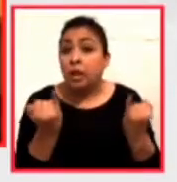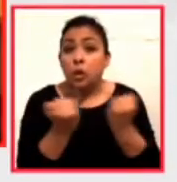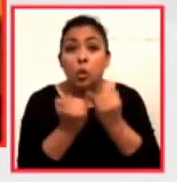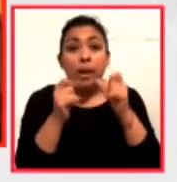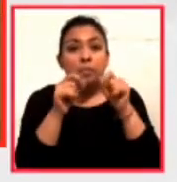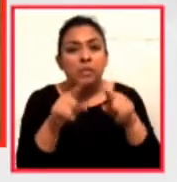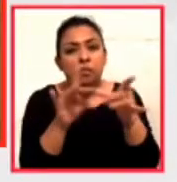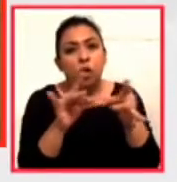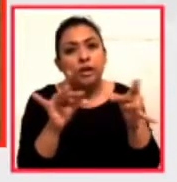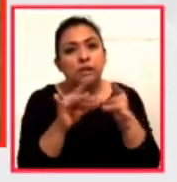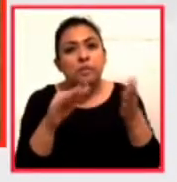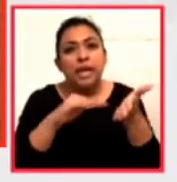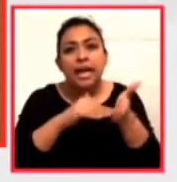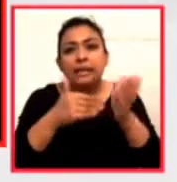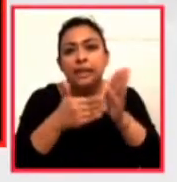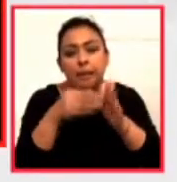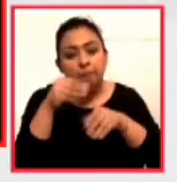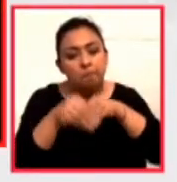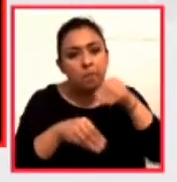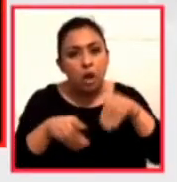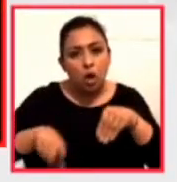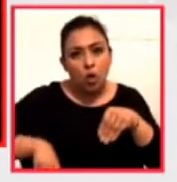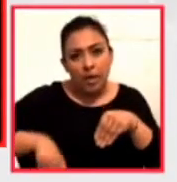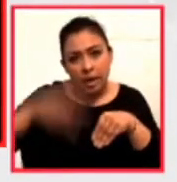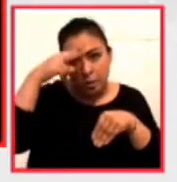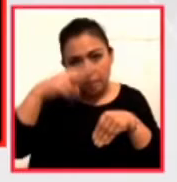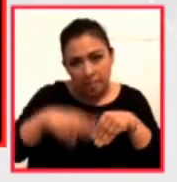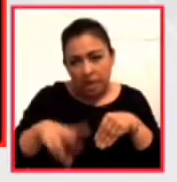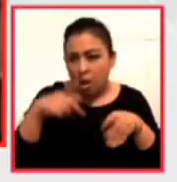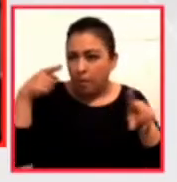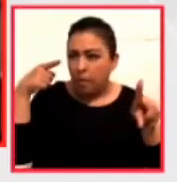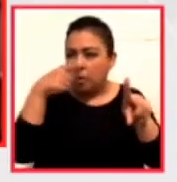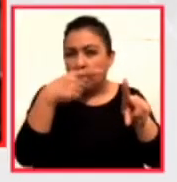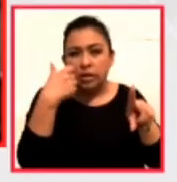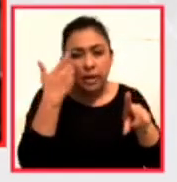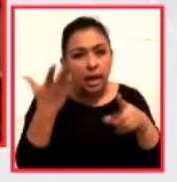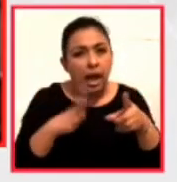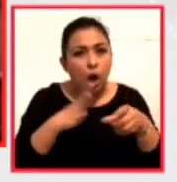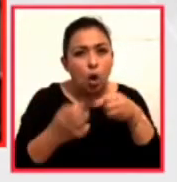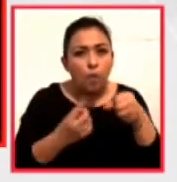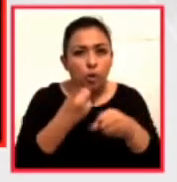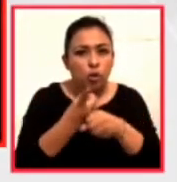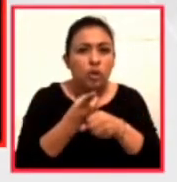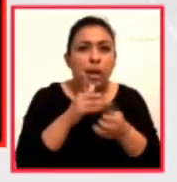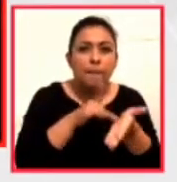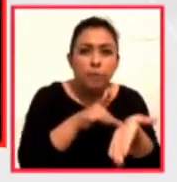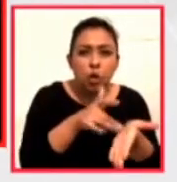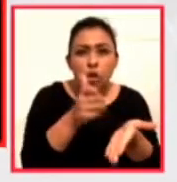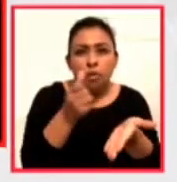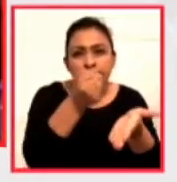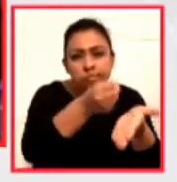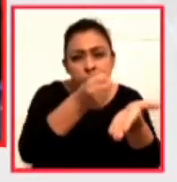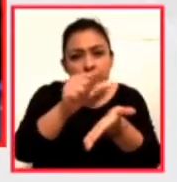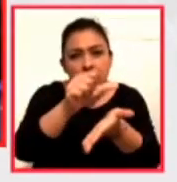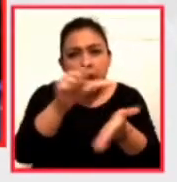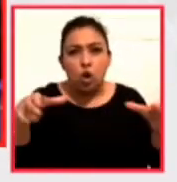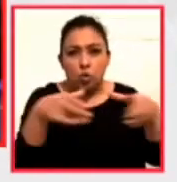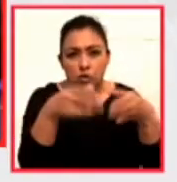explicó la estrategia que diseñó el Gobierno de México, que tiene el propósito de ofrecer oportunidades económicas a la comunidad de creadores.